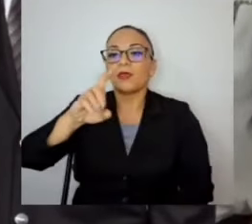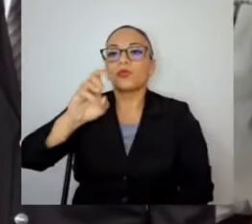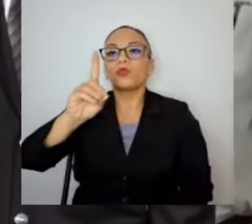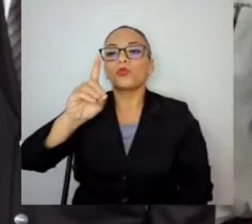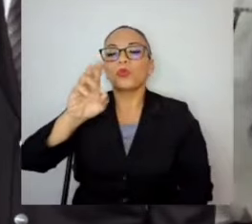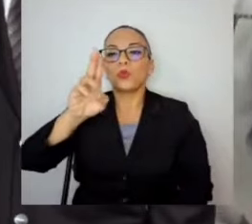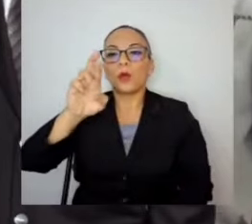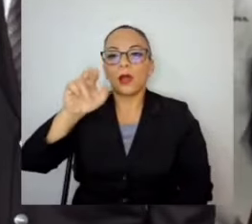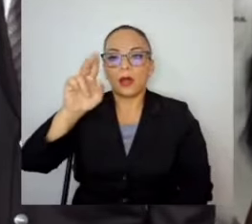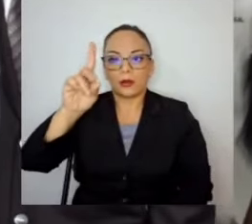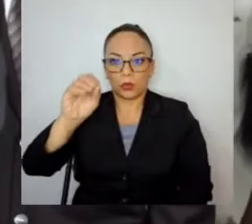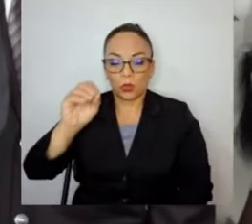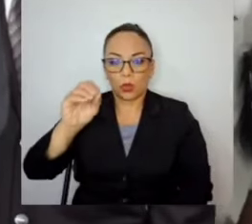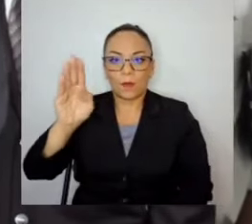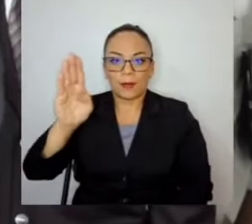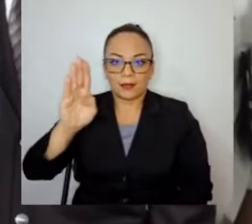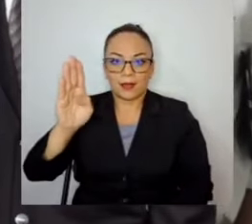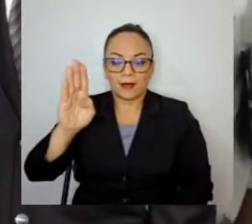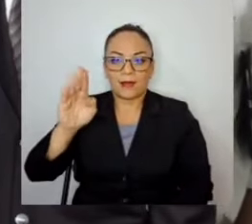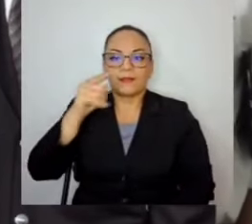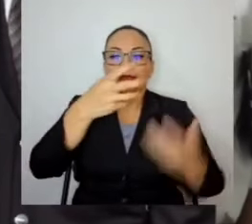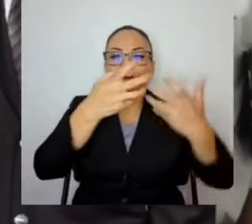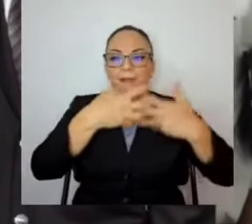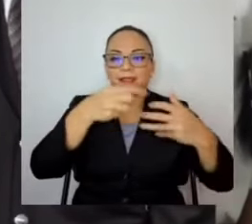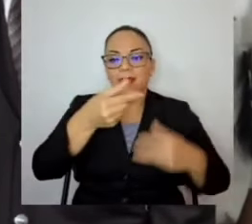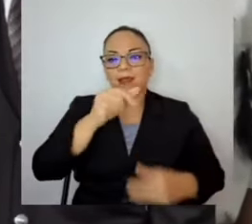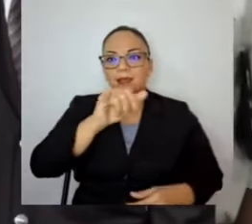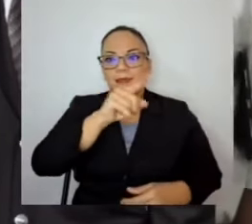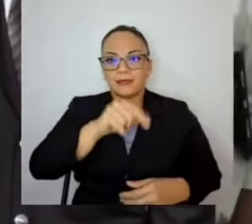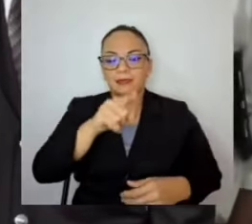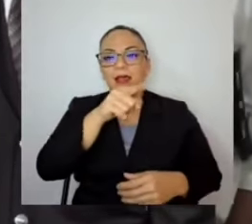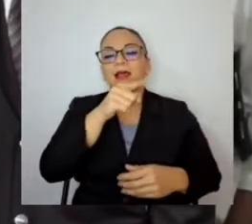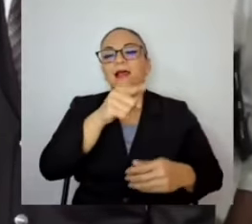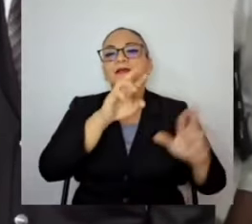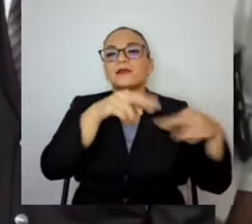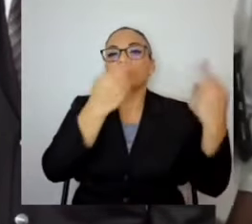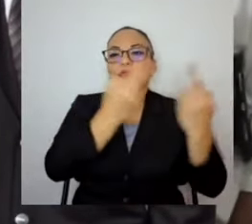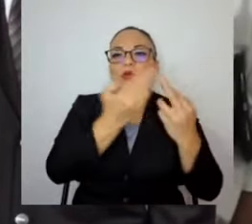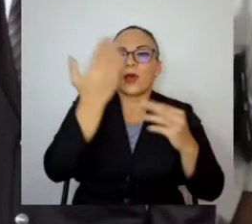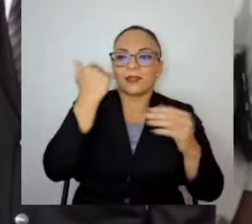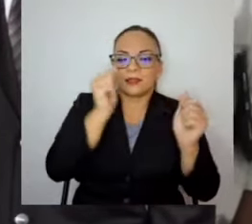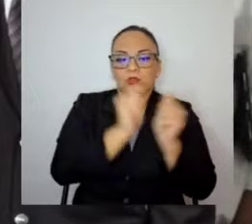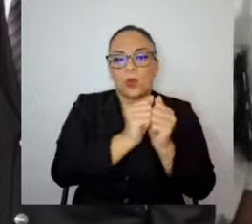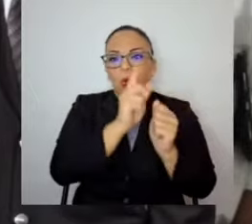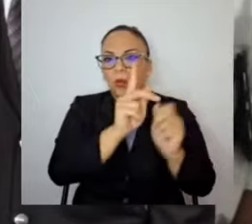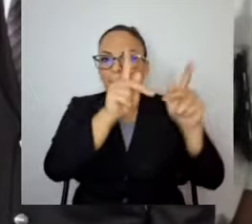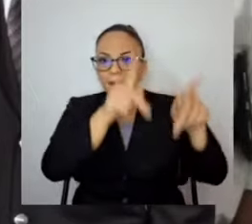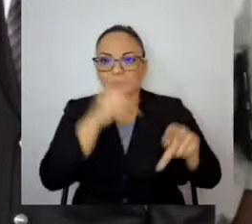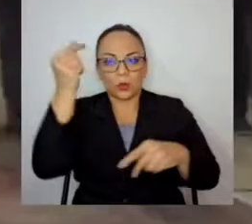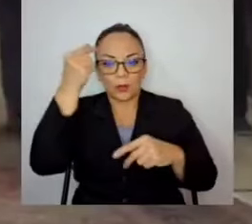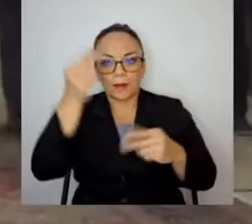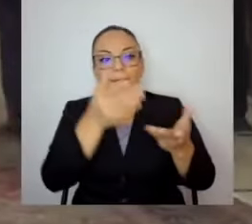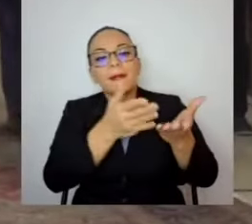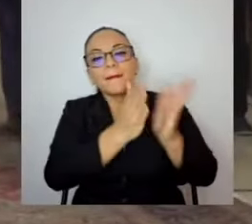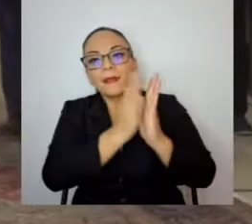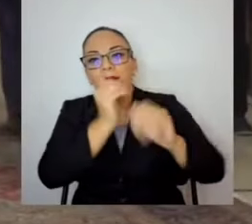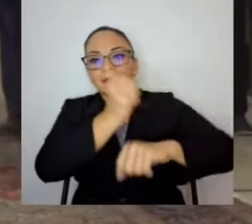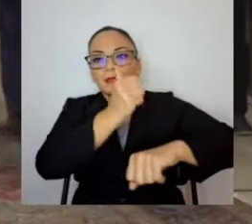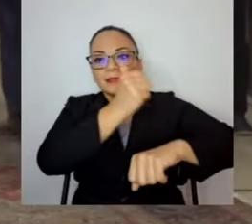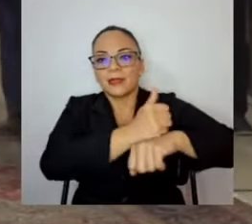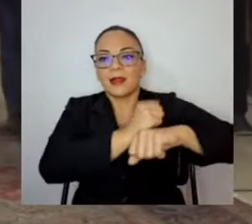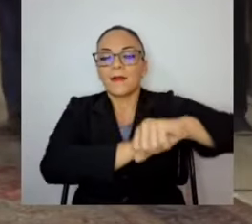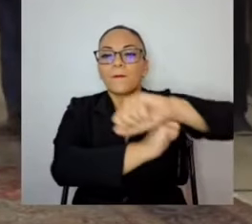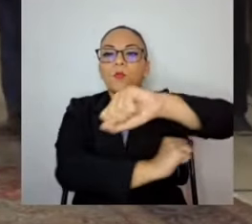de la GIZ, se había reunido con alguien en el gobierno para pedir la instalación de los puentes